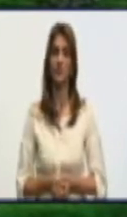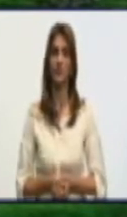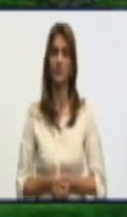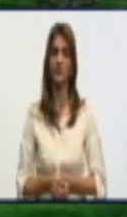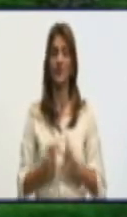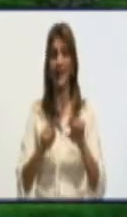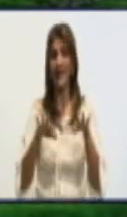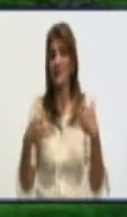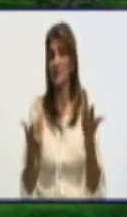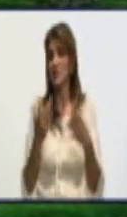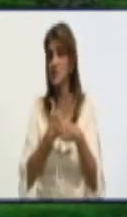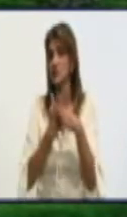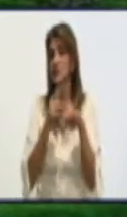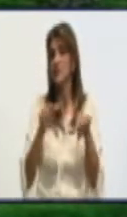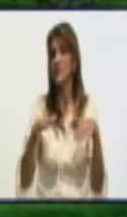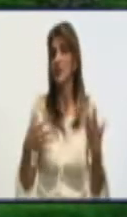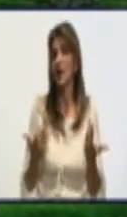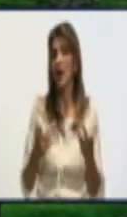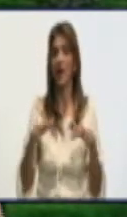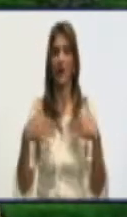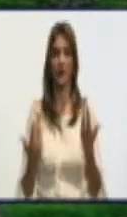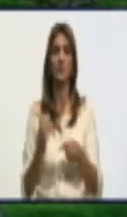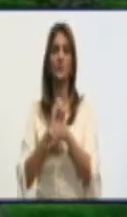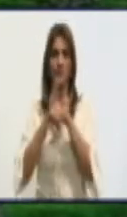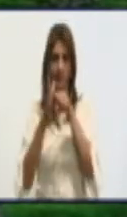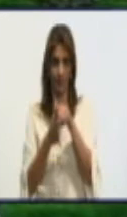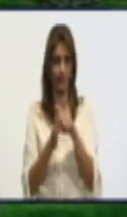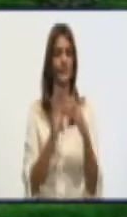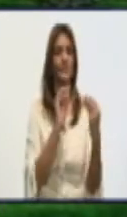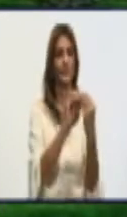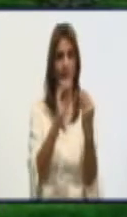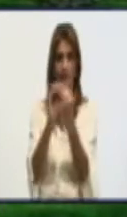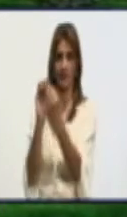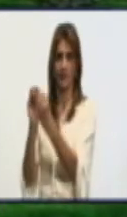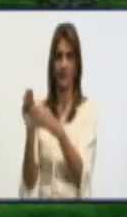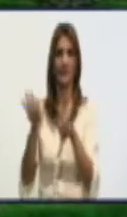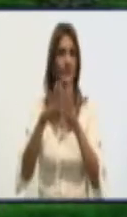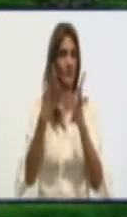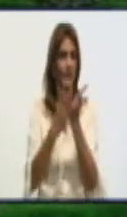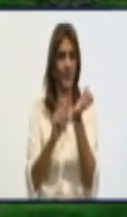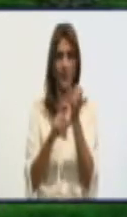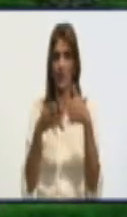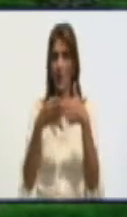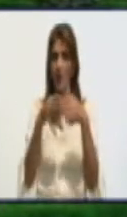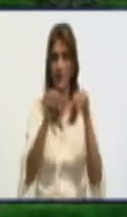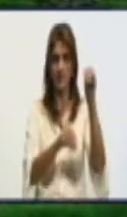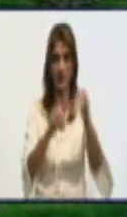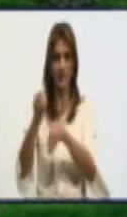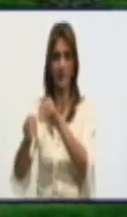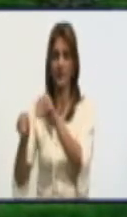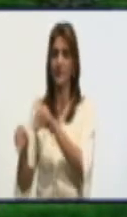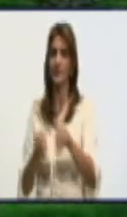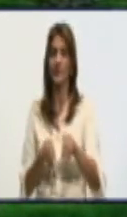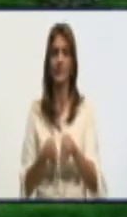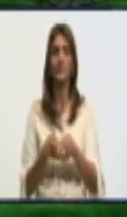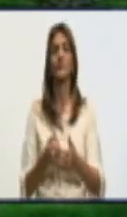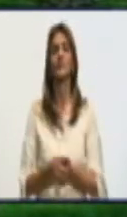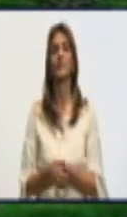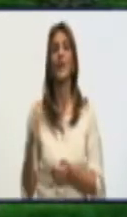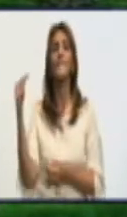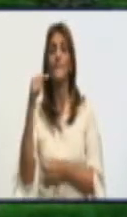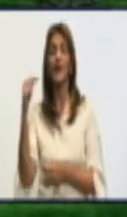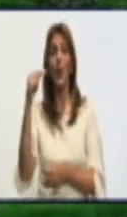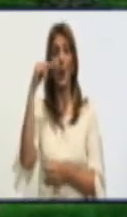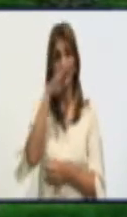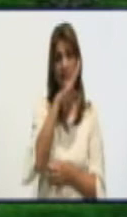habla de que el virus se ha diseminado por prácticamente todo el territorio. Excepto Guisa, Pilón y